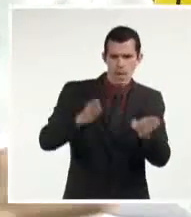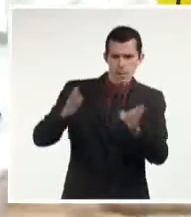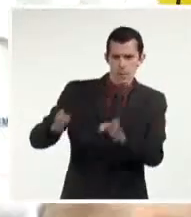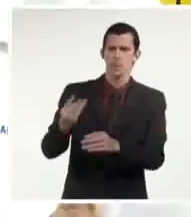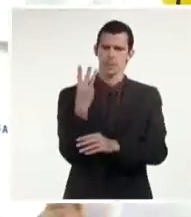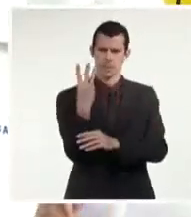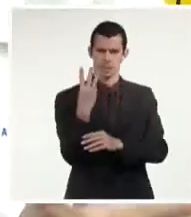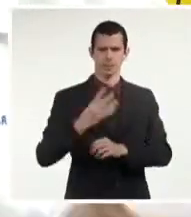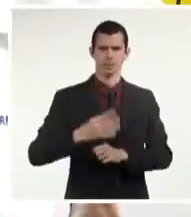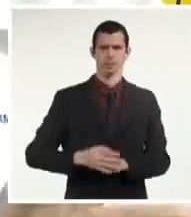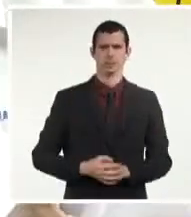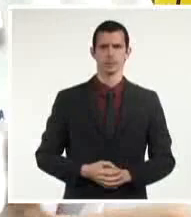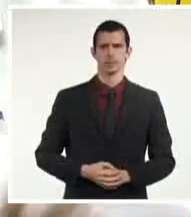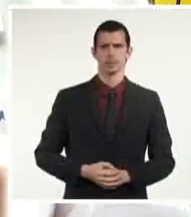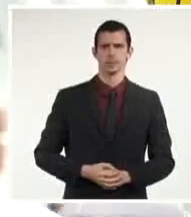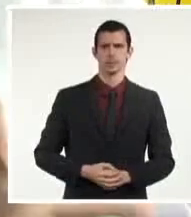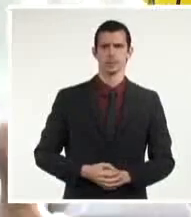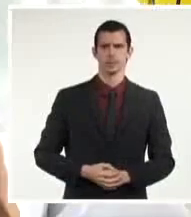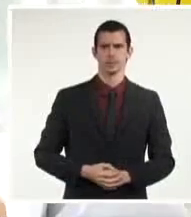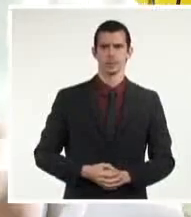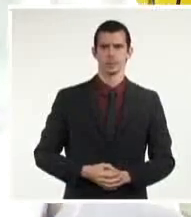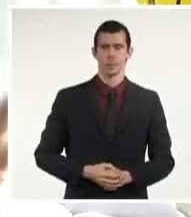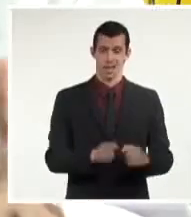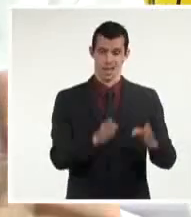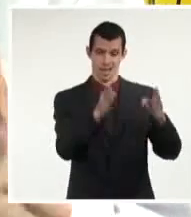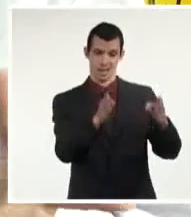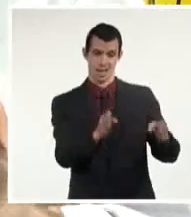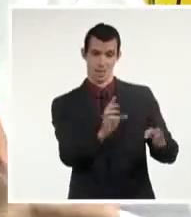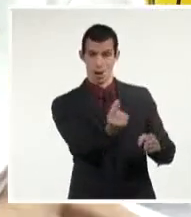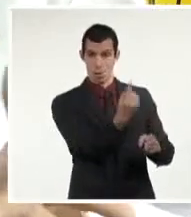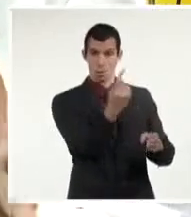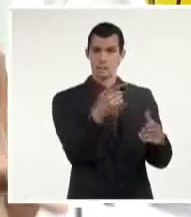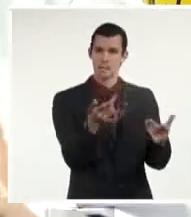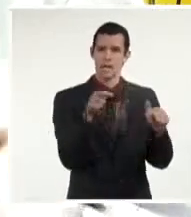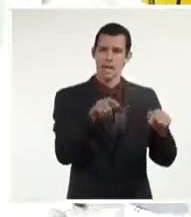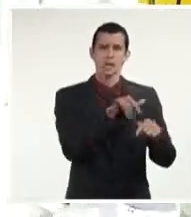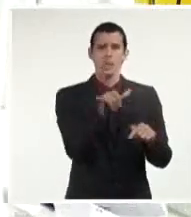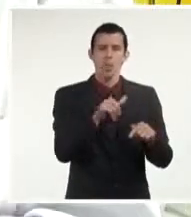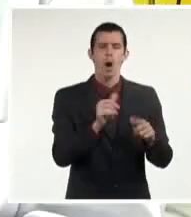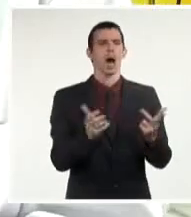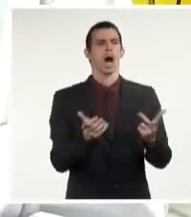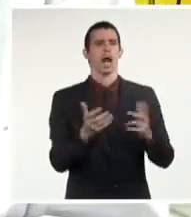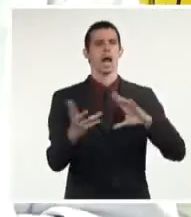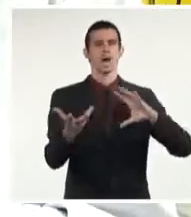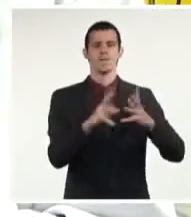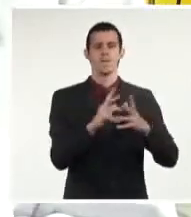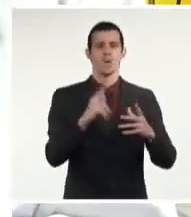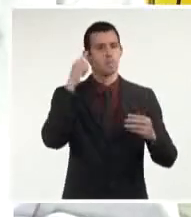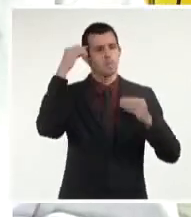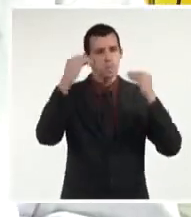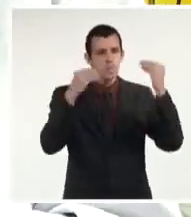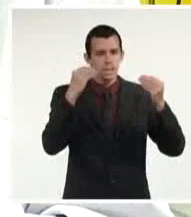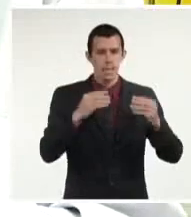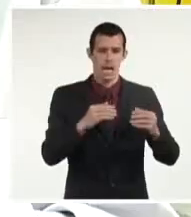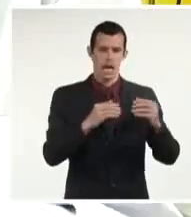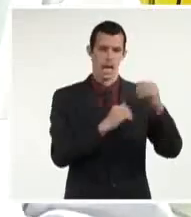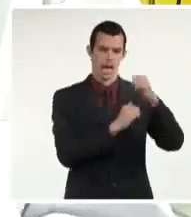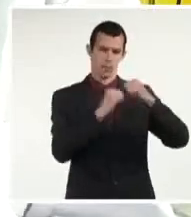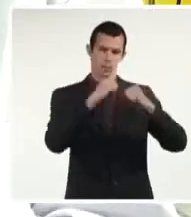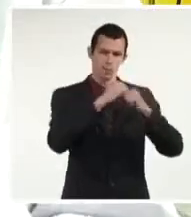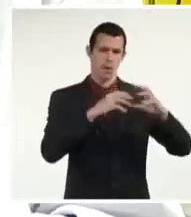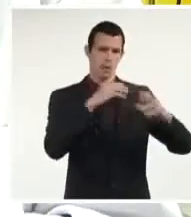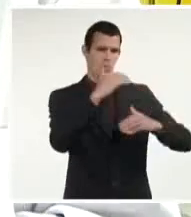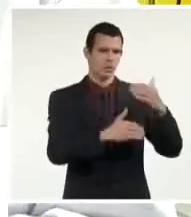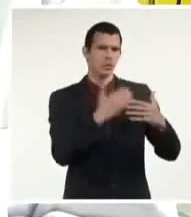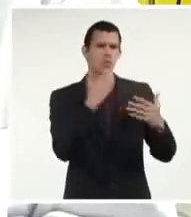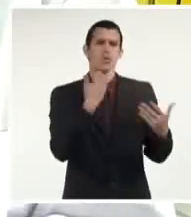etapas. Una primera etapa que constituye el desarrollo, la obtención de los sistemas de producción, en nuestro caso empleando la